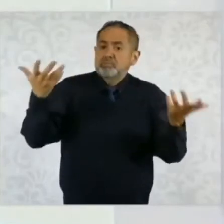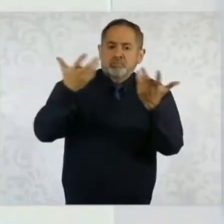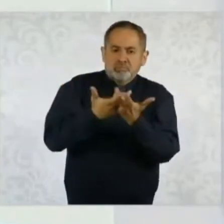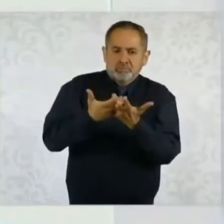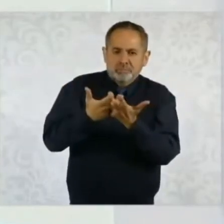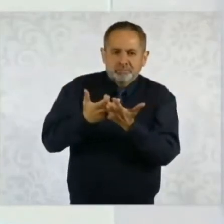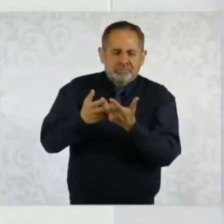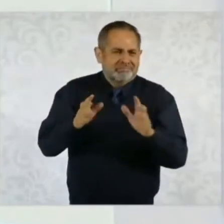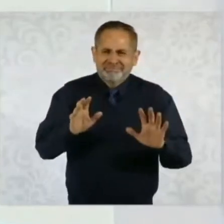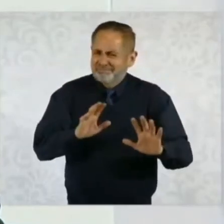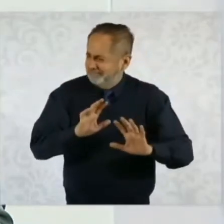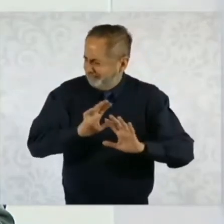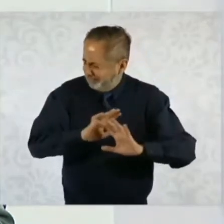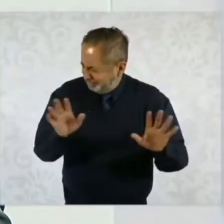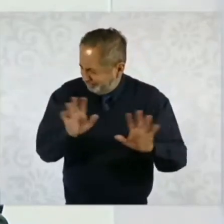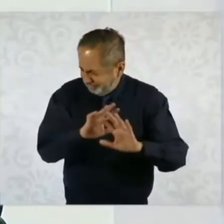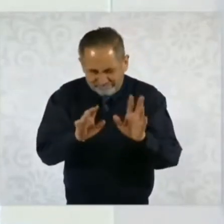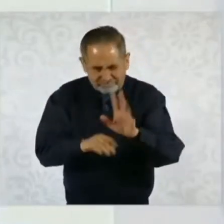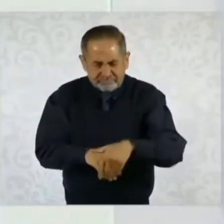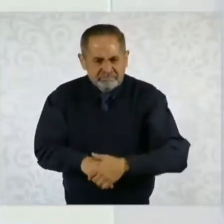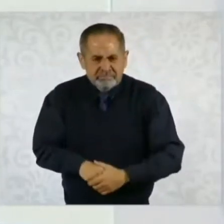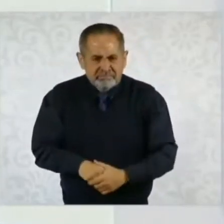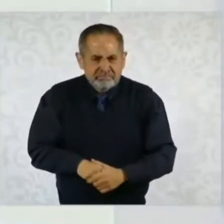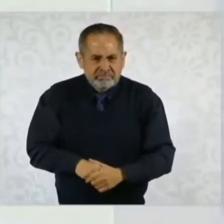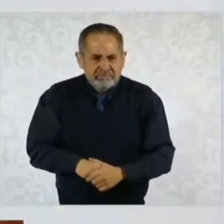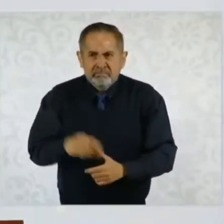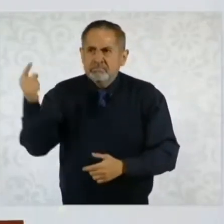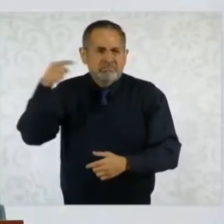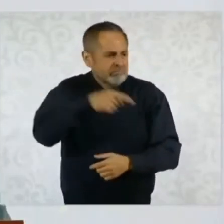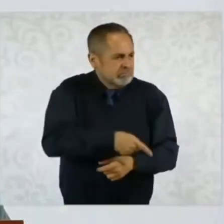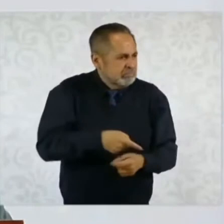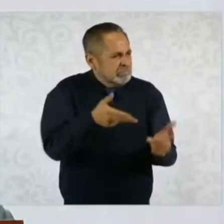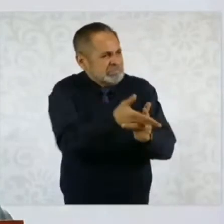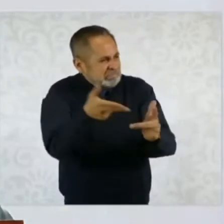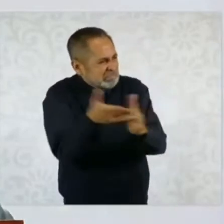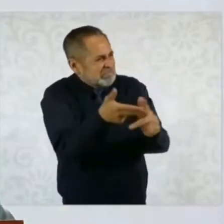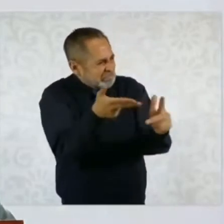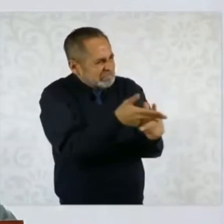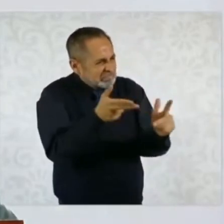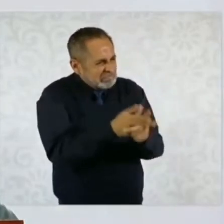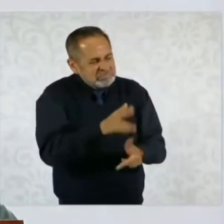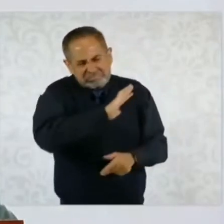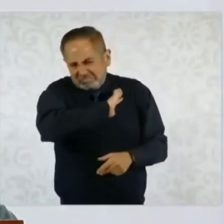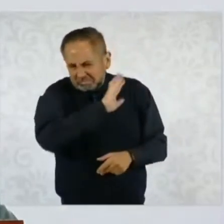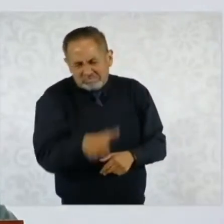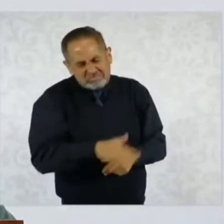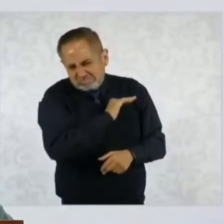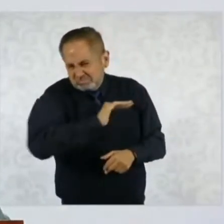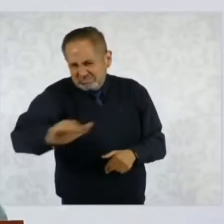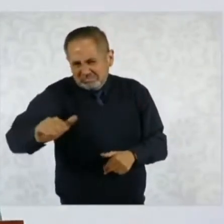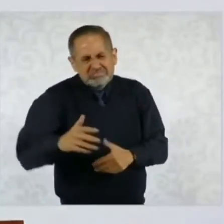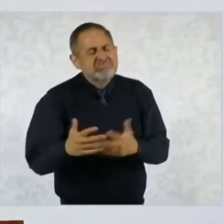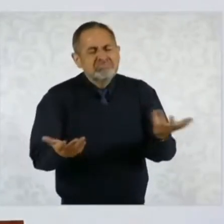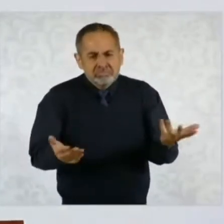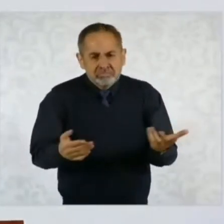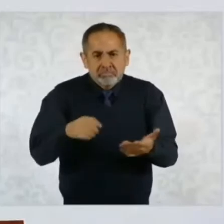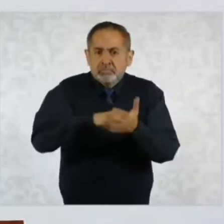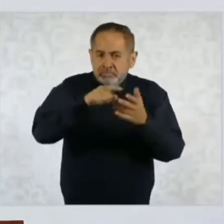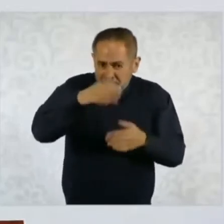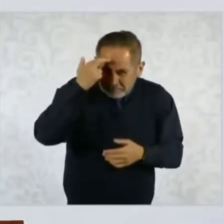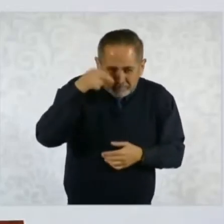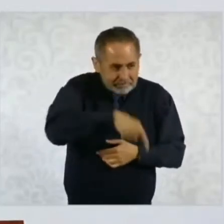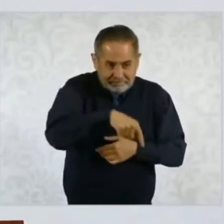No, hubo matanzas, tan solo la del Templo Mayor.